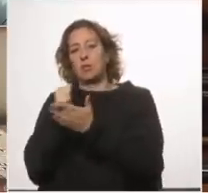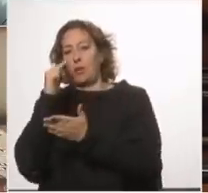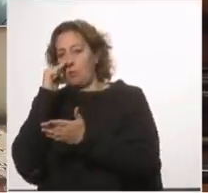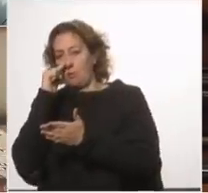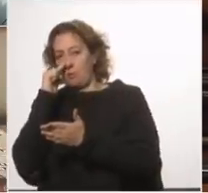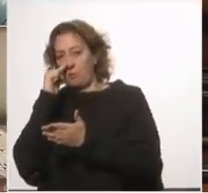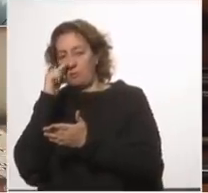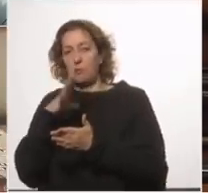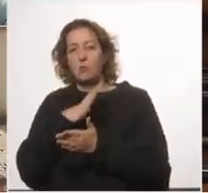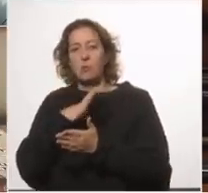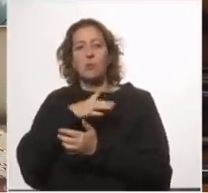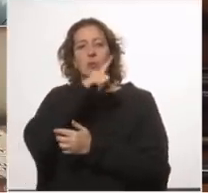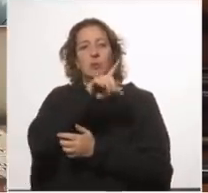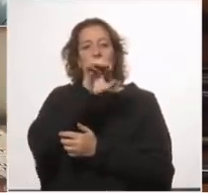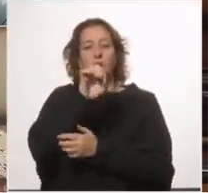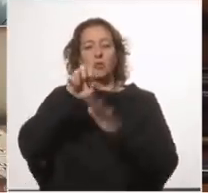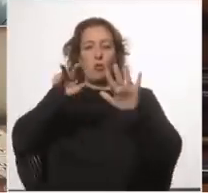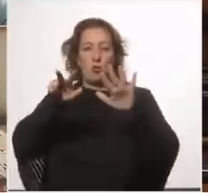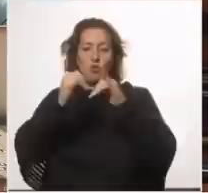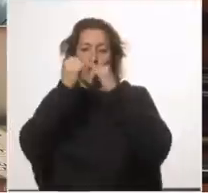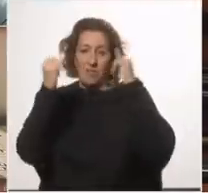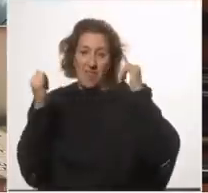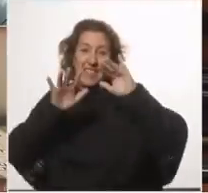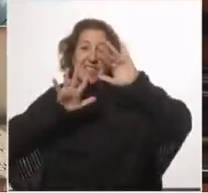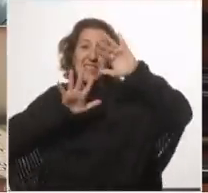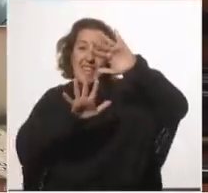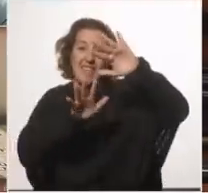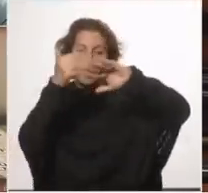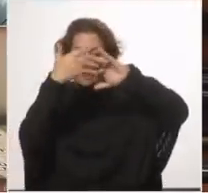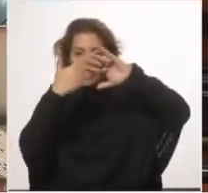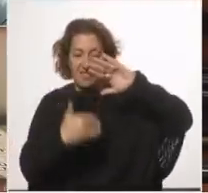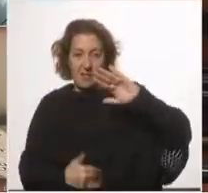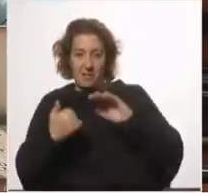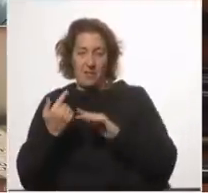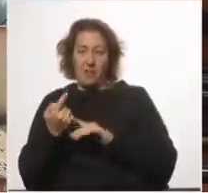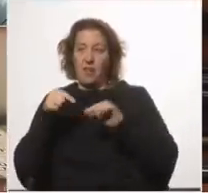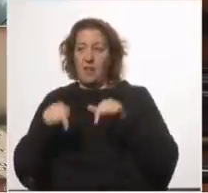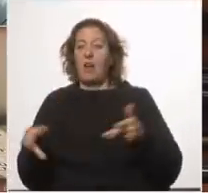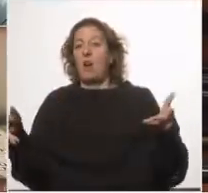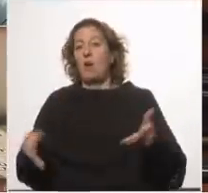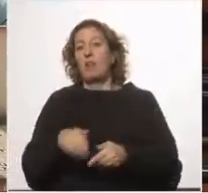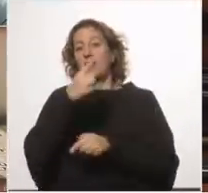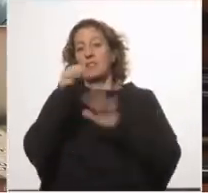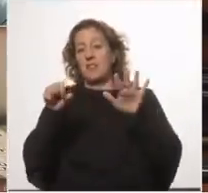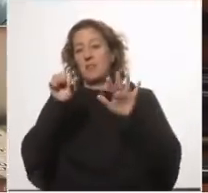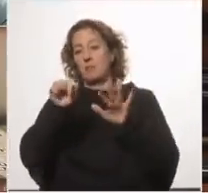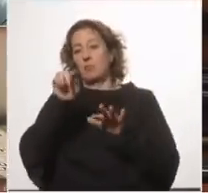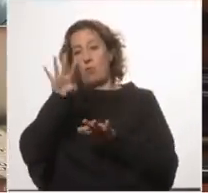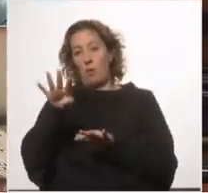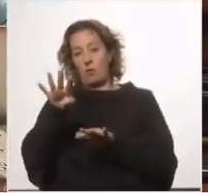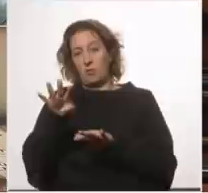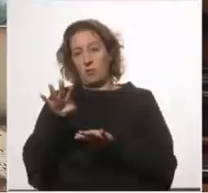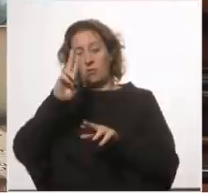tuvimos 108 días en los diez primeros, hoy estamos con 16.4 fallecidos cada 10.000